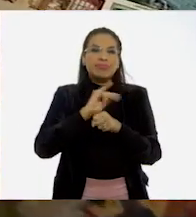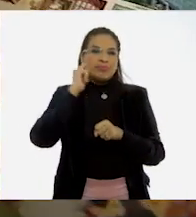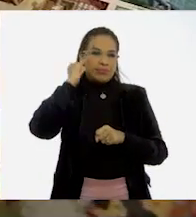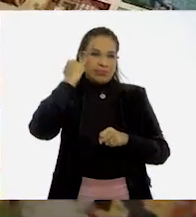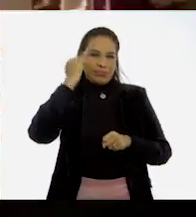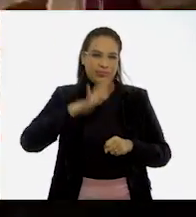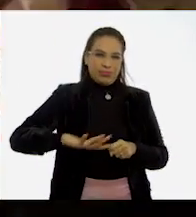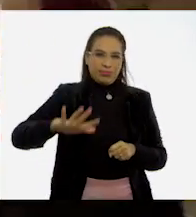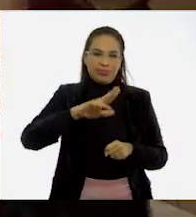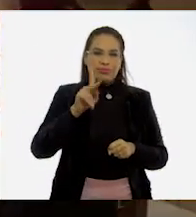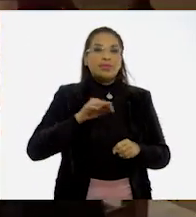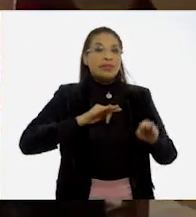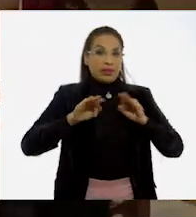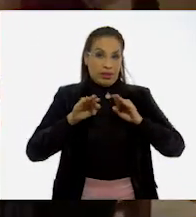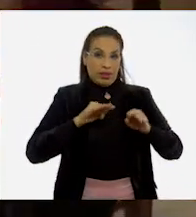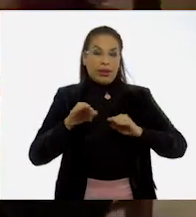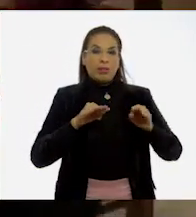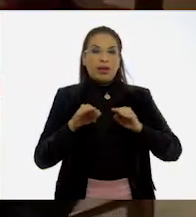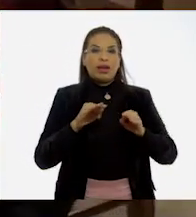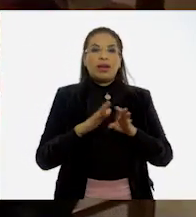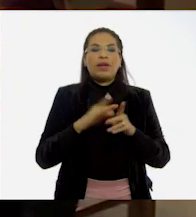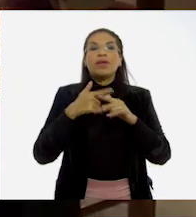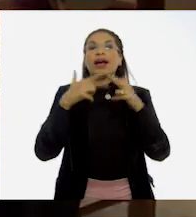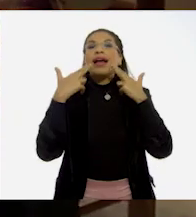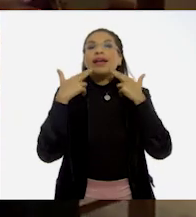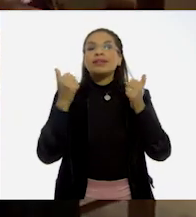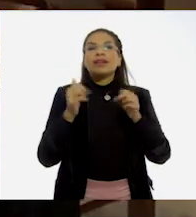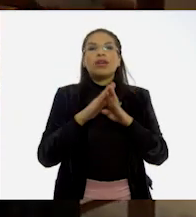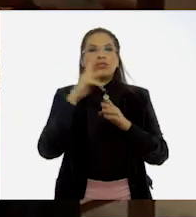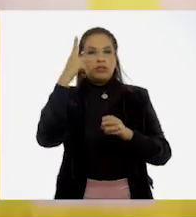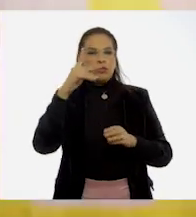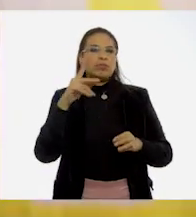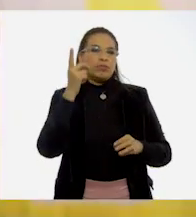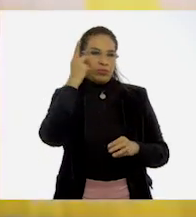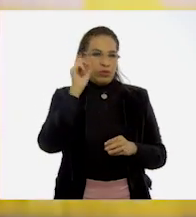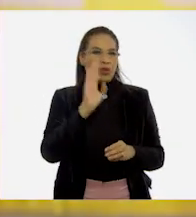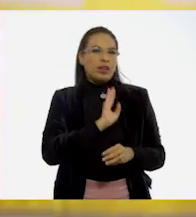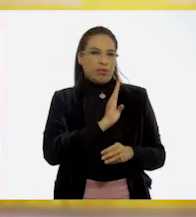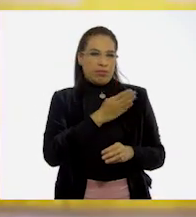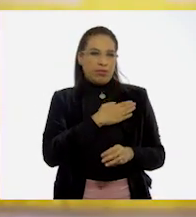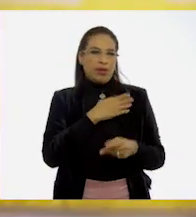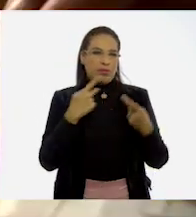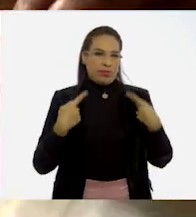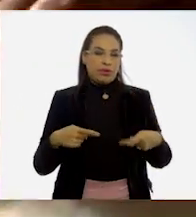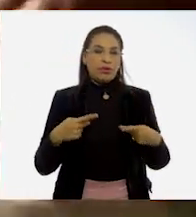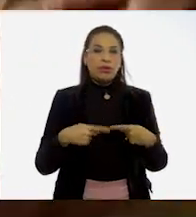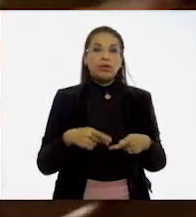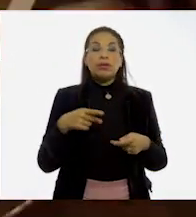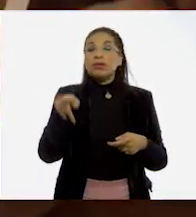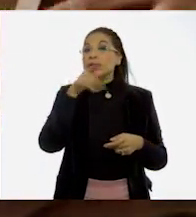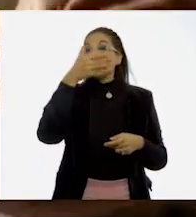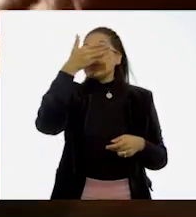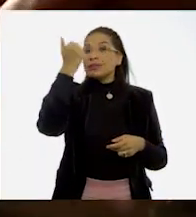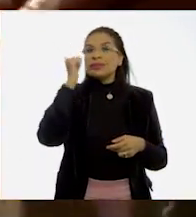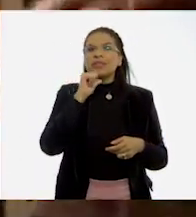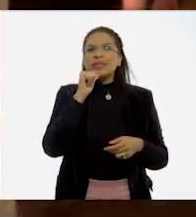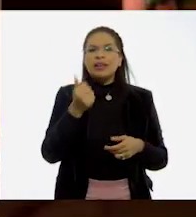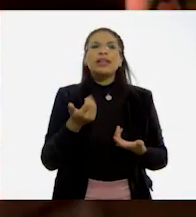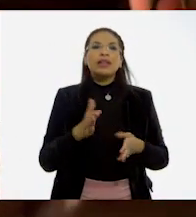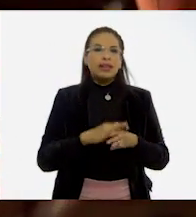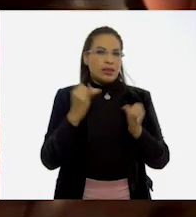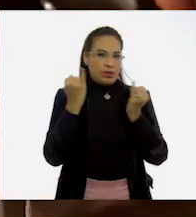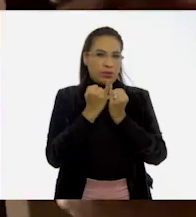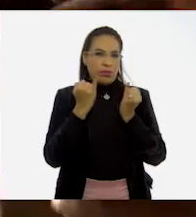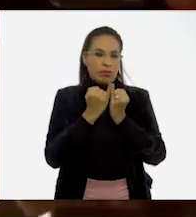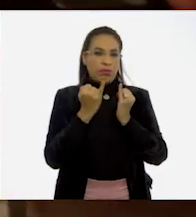los indígenas a que trabajaban en las haciendas de los españoles. Lo que nadie sabe es que